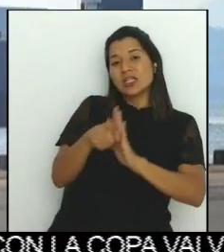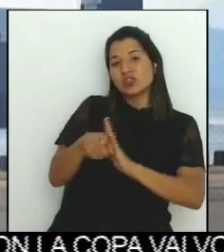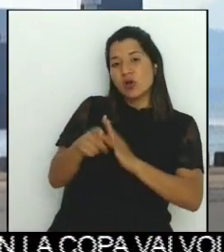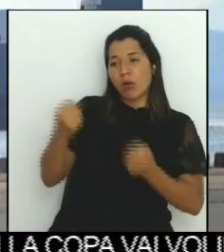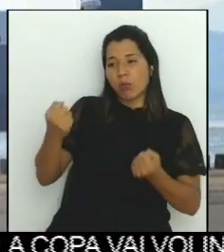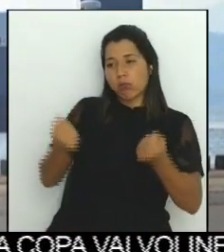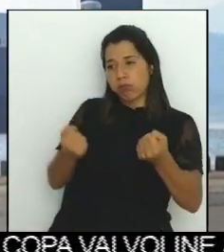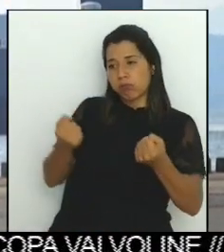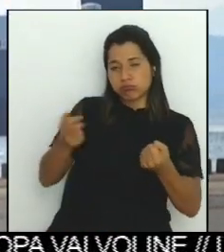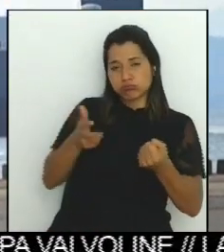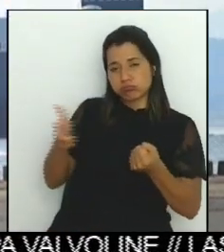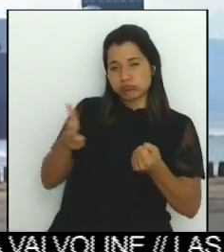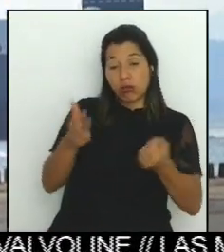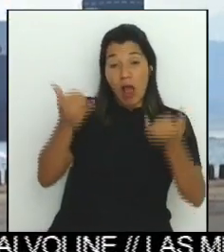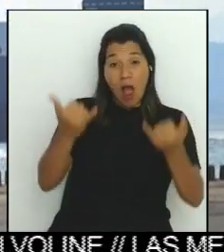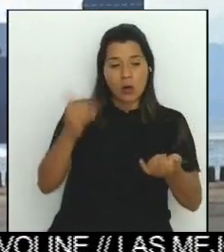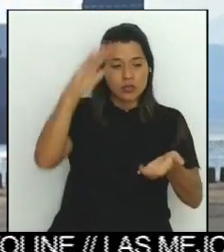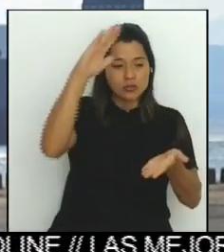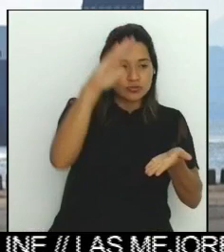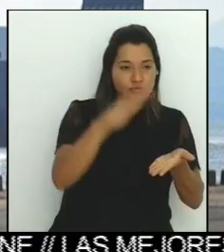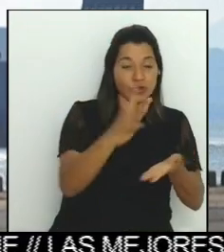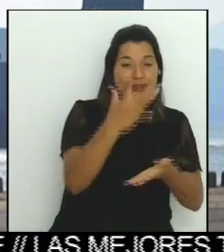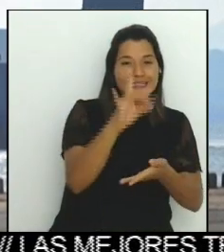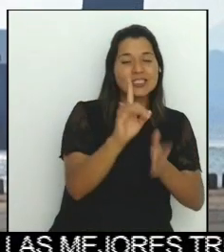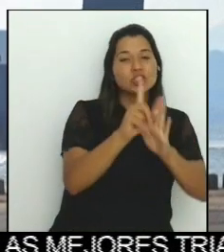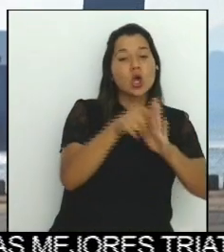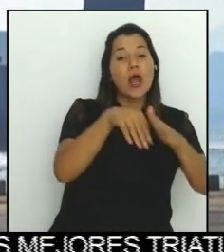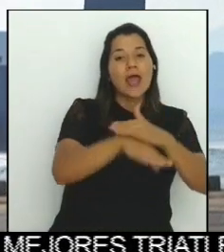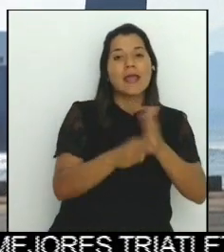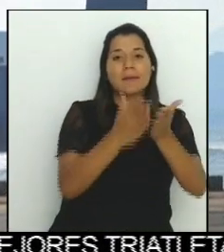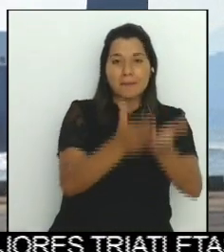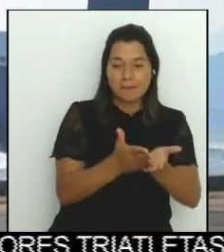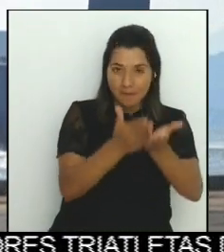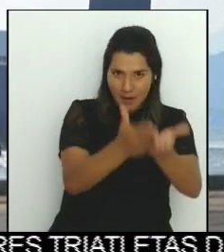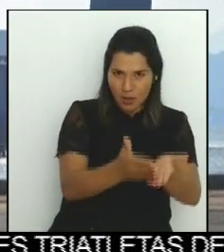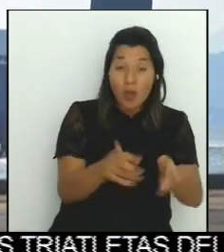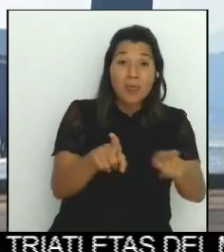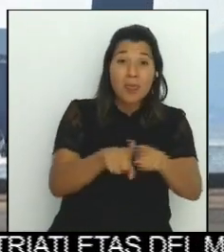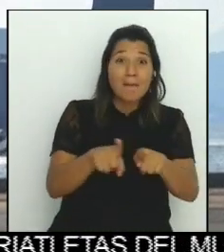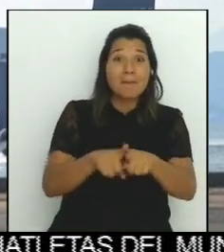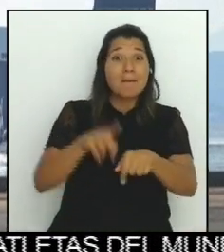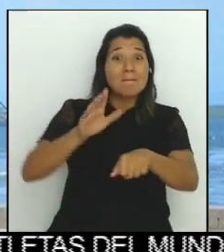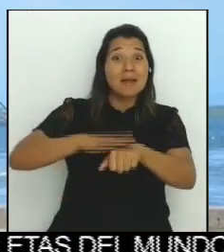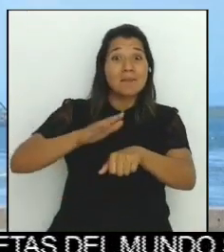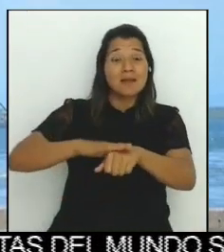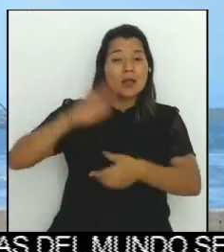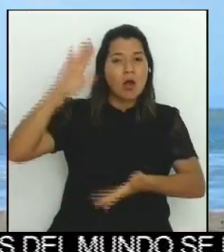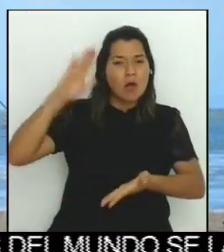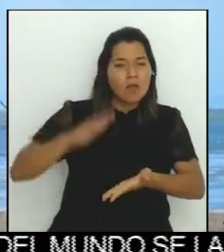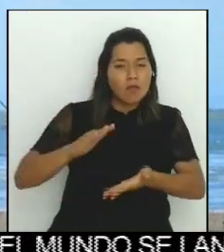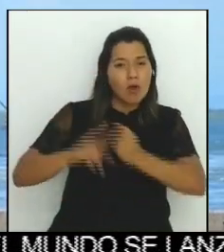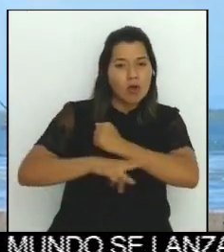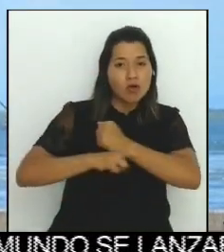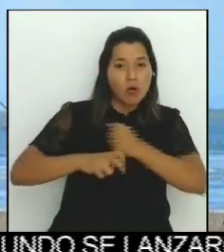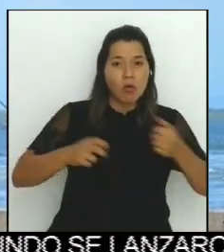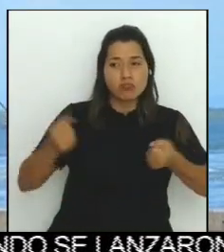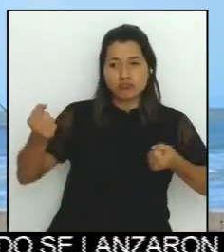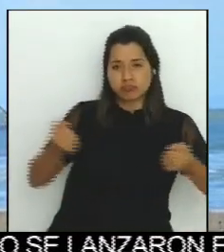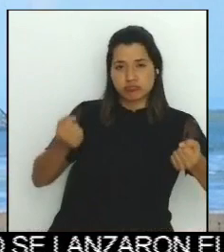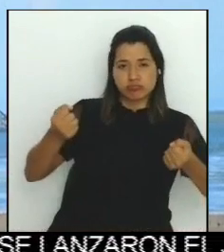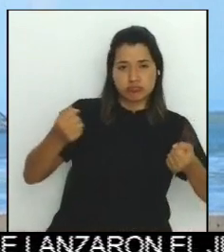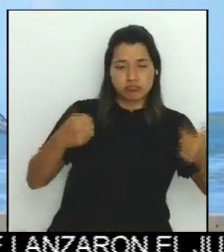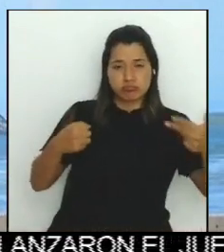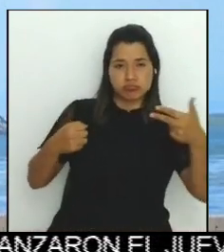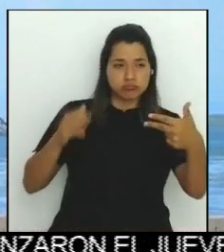horas marítimas. También minimiza el riesgo de robos y asaltos a los choferes en la ruta terrestre y evita las aglomeraciones